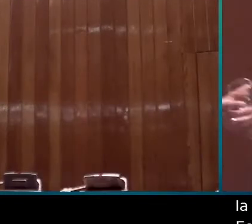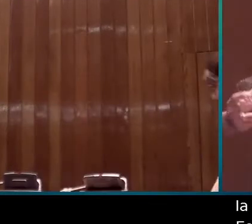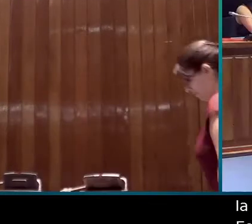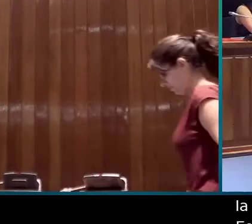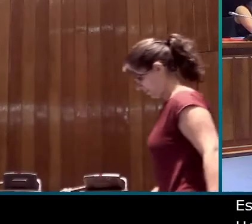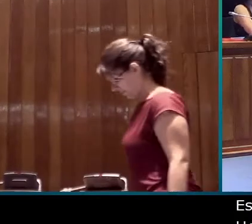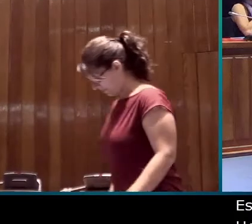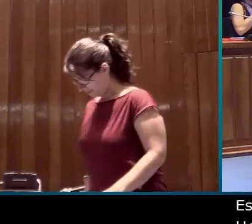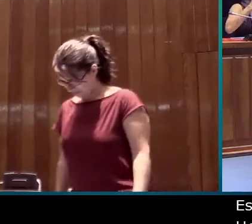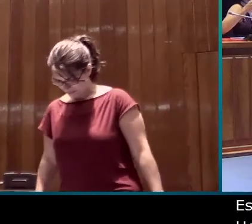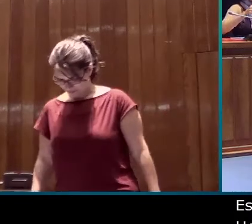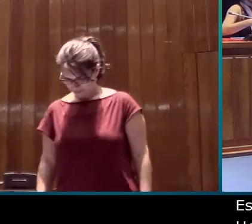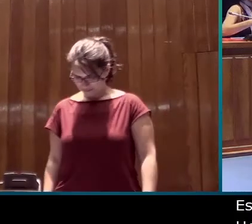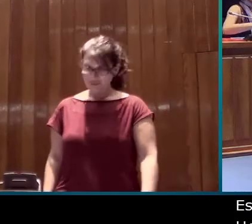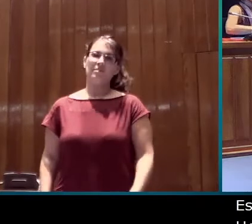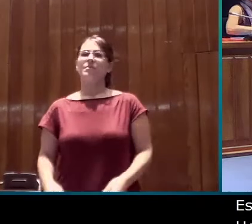crear ese debate. Cuando quieras.